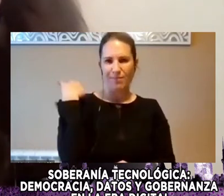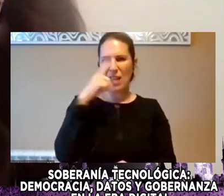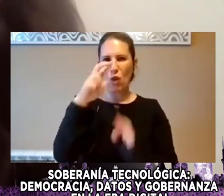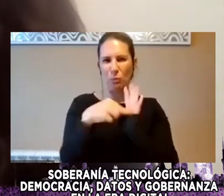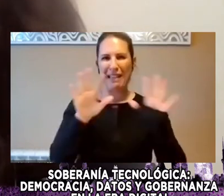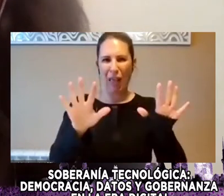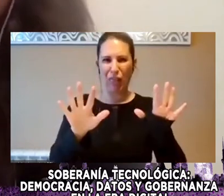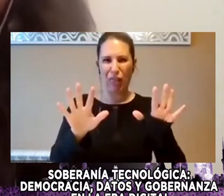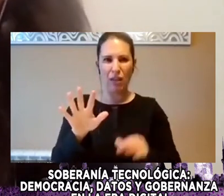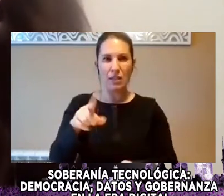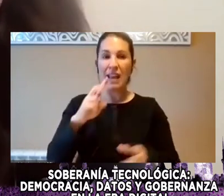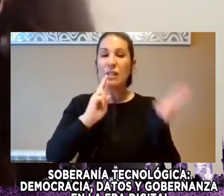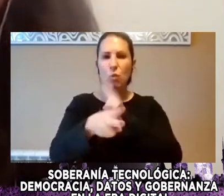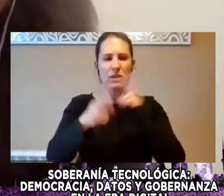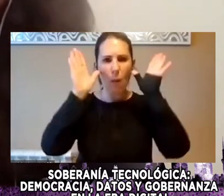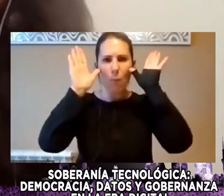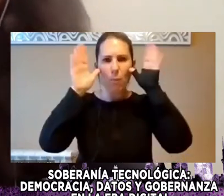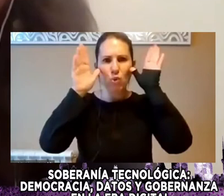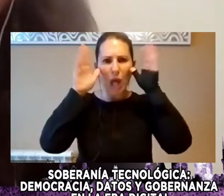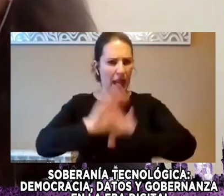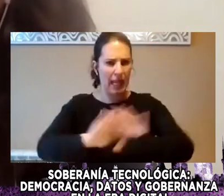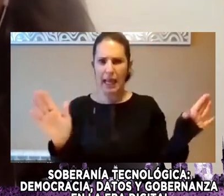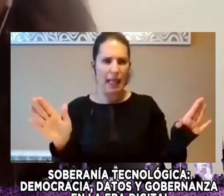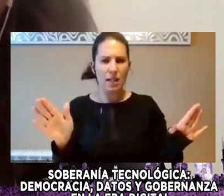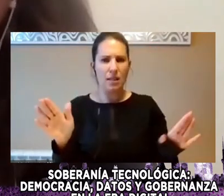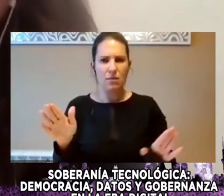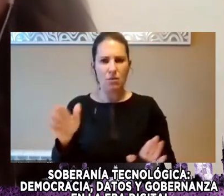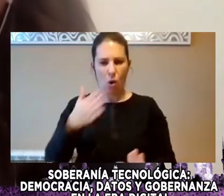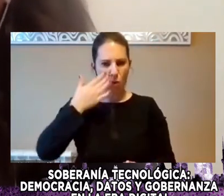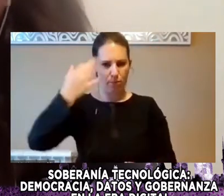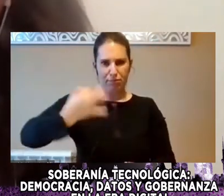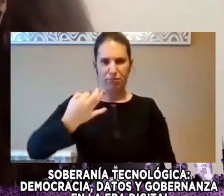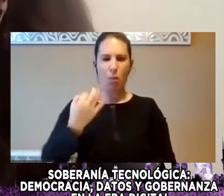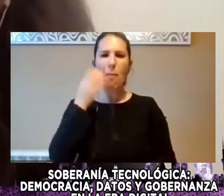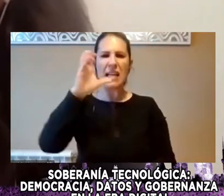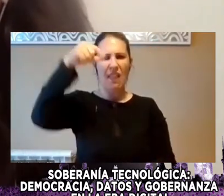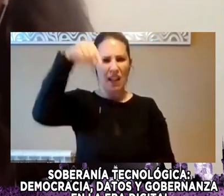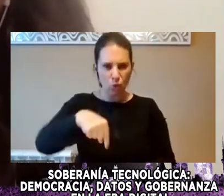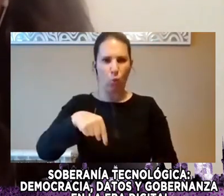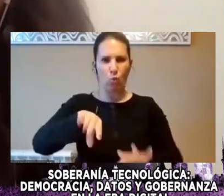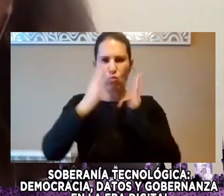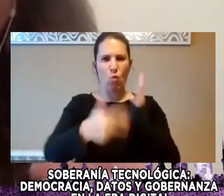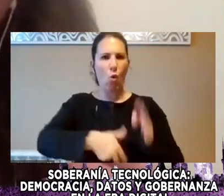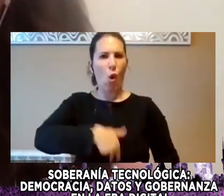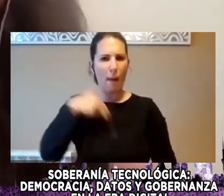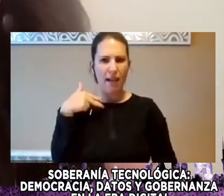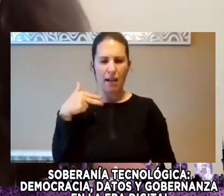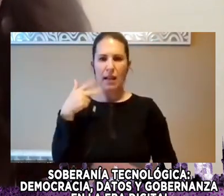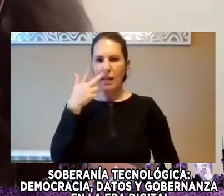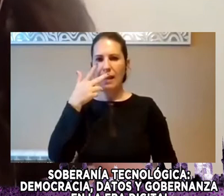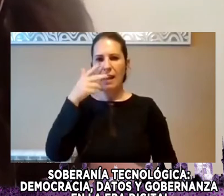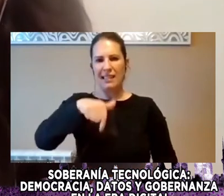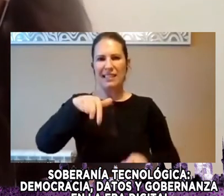Respuesta Brutal Y Digna De un País Del Sur Global Que se Opone Y que Ve esto